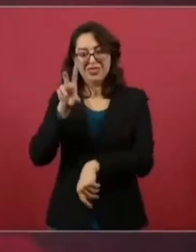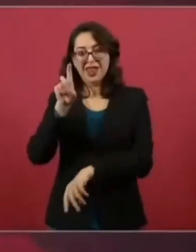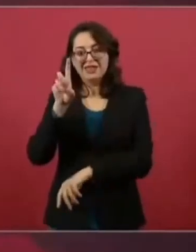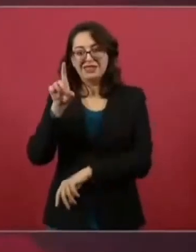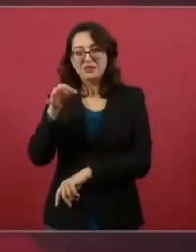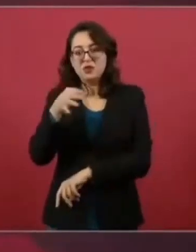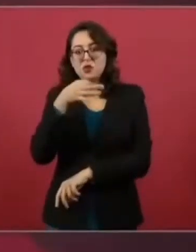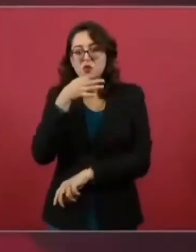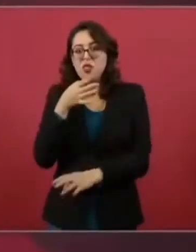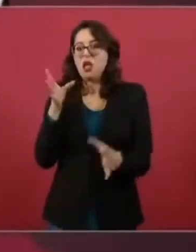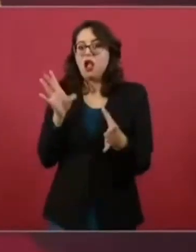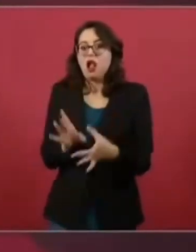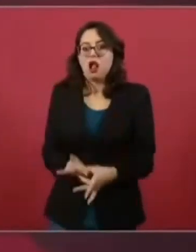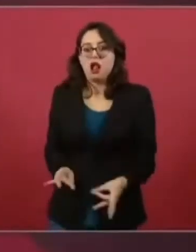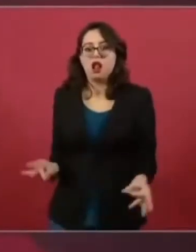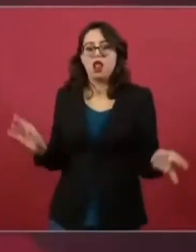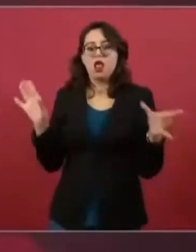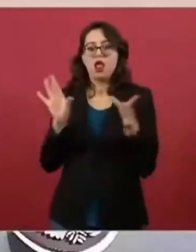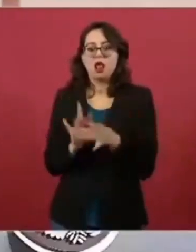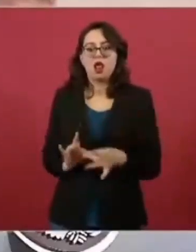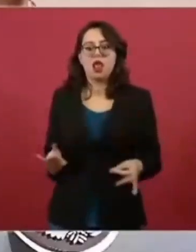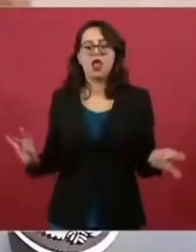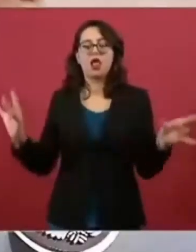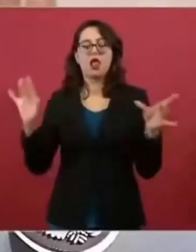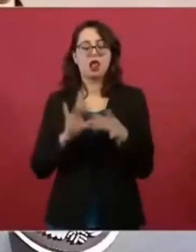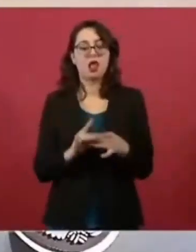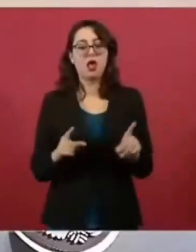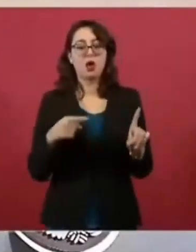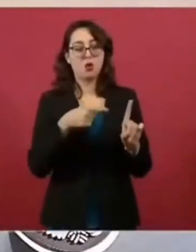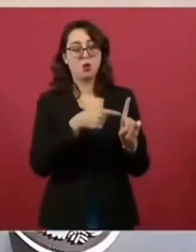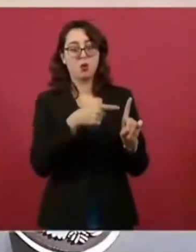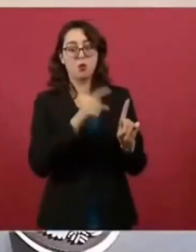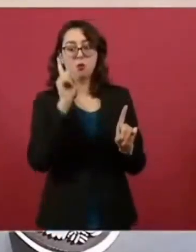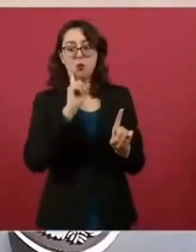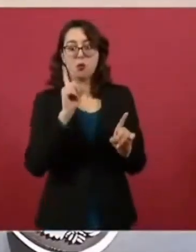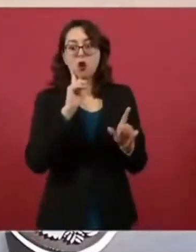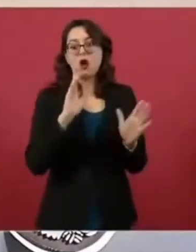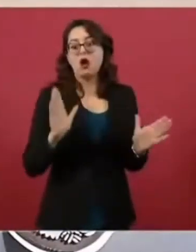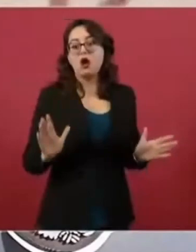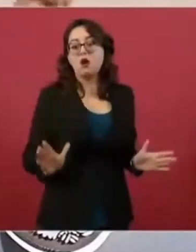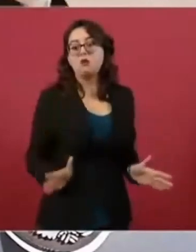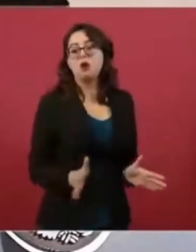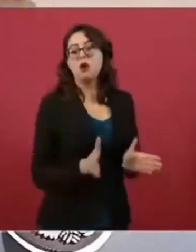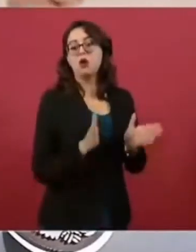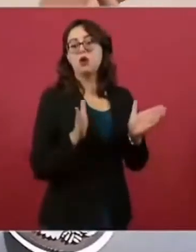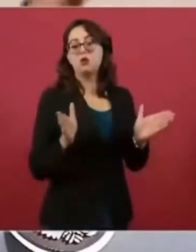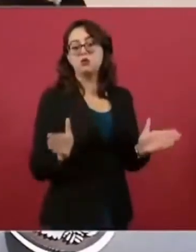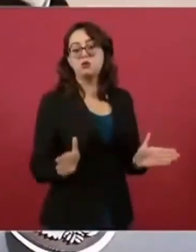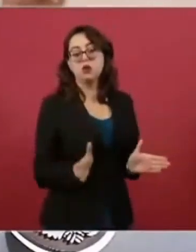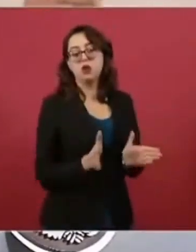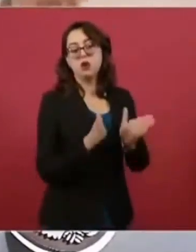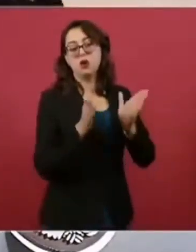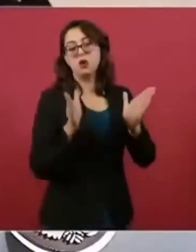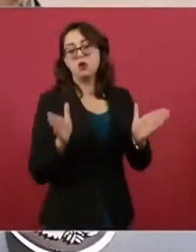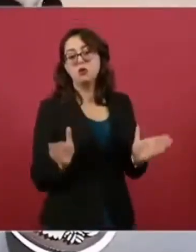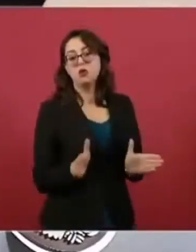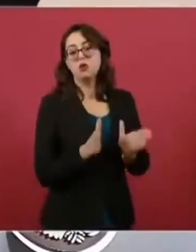Y, pues, ya sabemos en qué consisten esas estrategias. Es inflar,